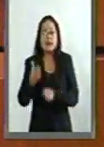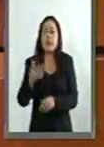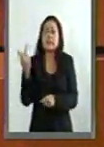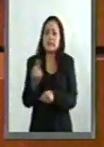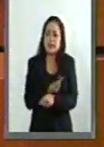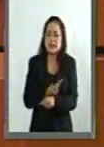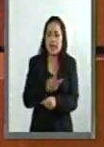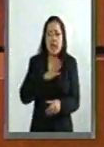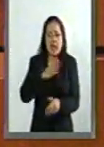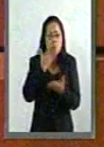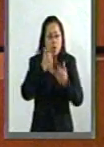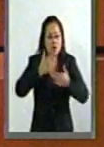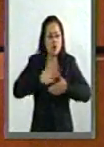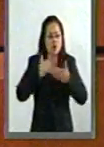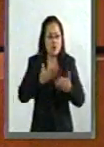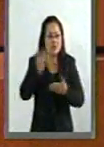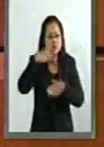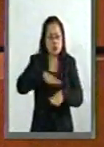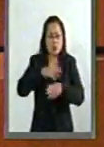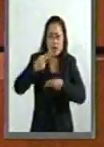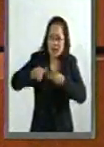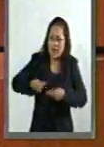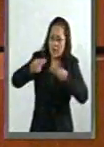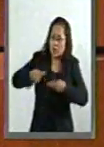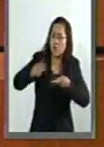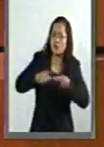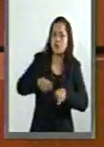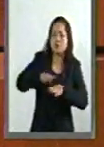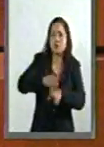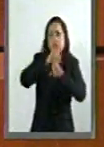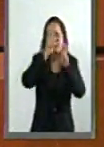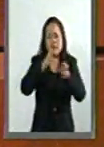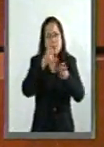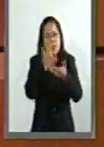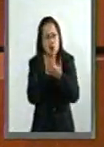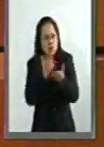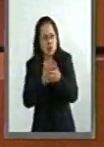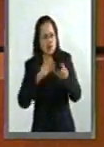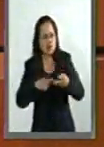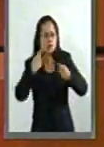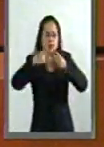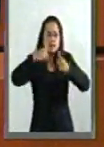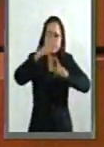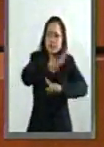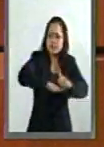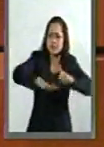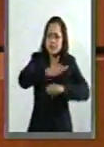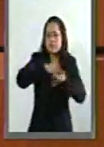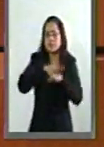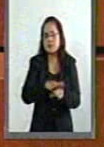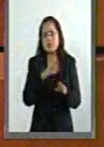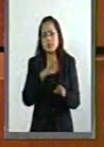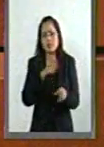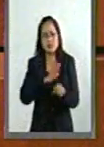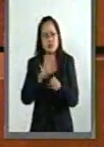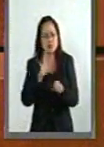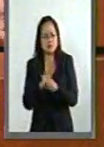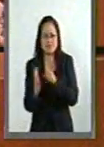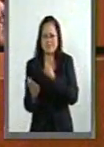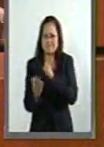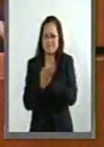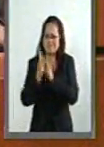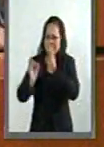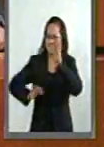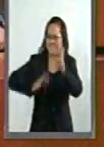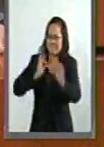confianza en la posibilidad de hacer negocios, en la estabilidad macroeconómica, en las distintas condiciones de certidumbre que